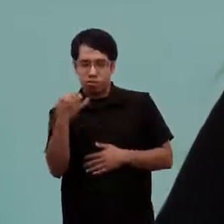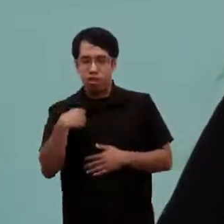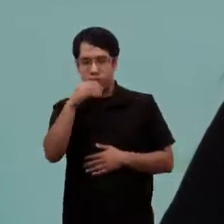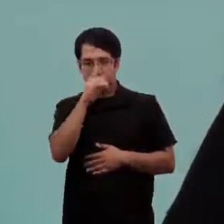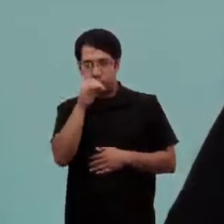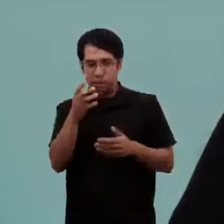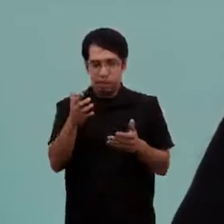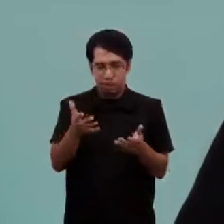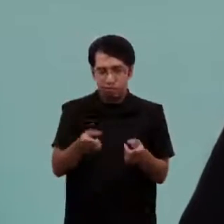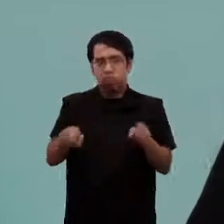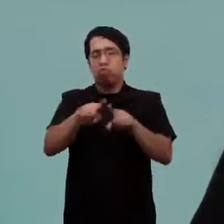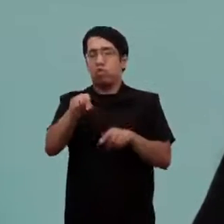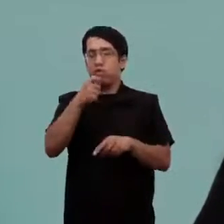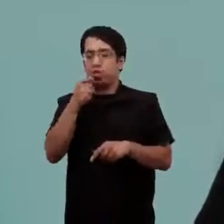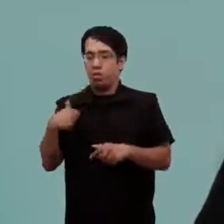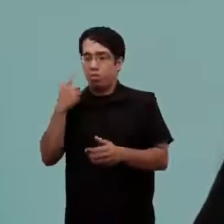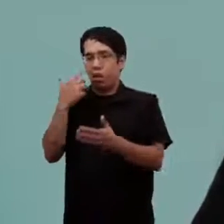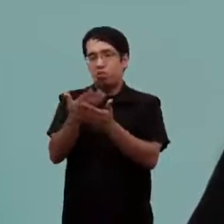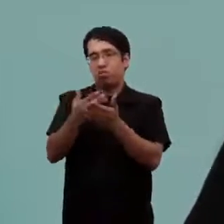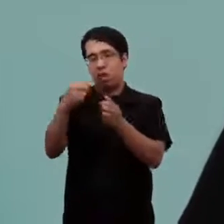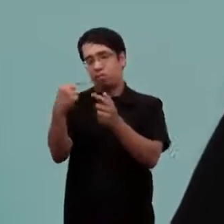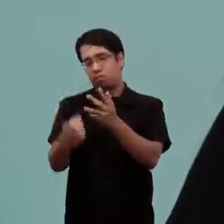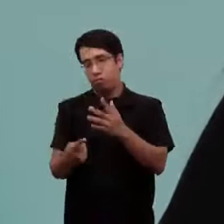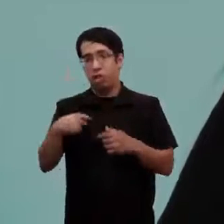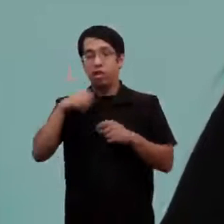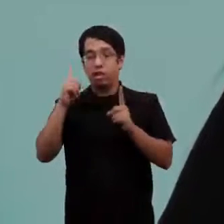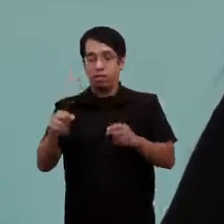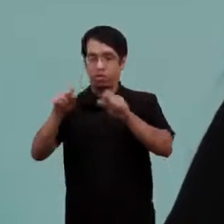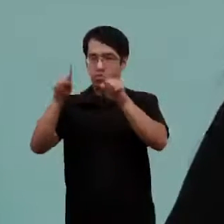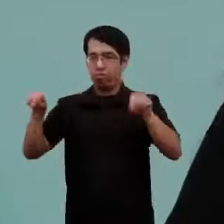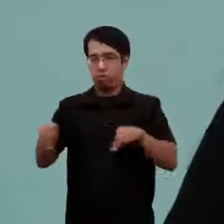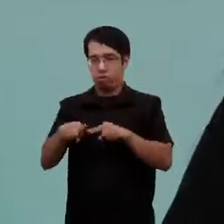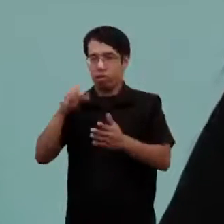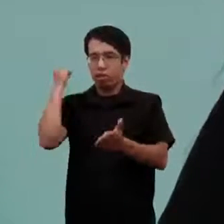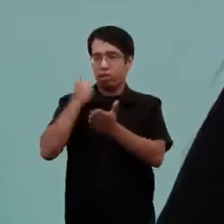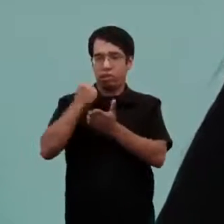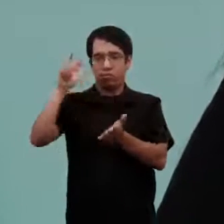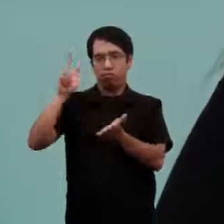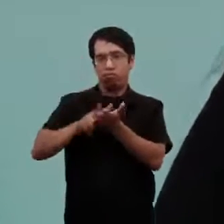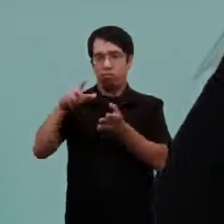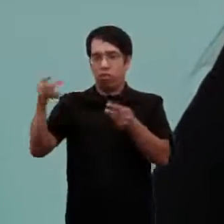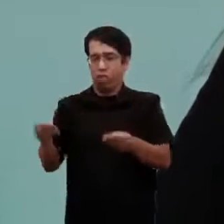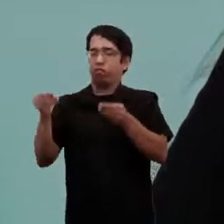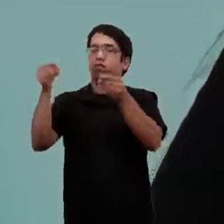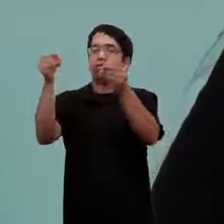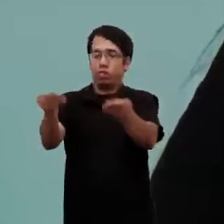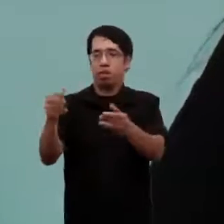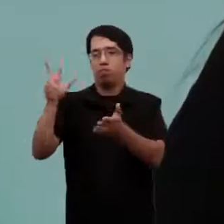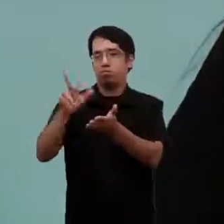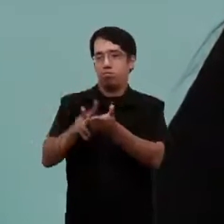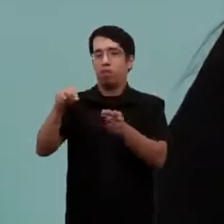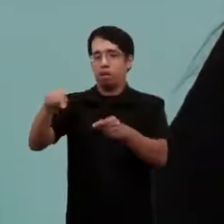discapacidad, y también la certificación que por ley es la única que da la secretaría. La secretaría es la única que